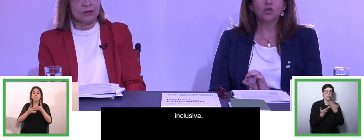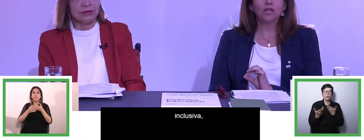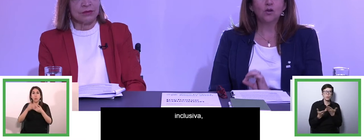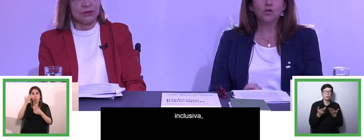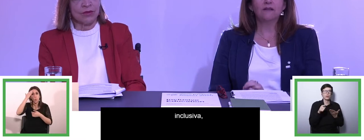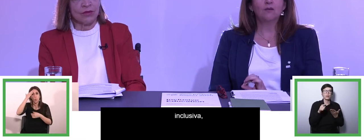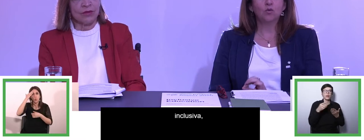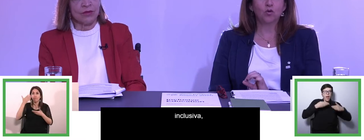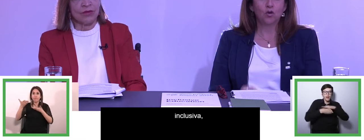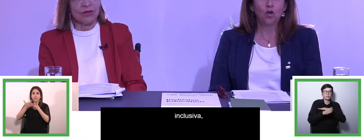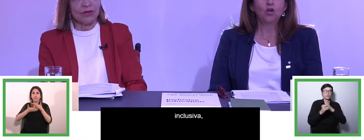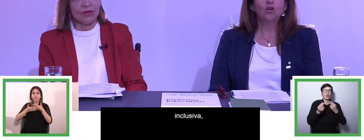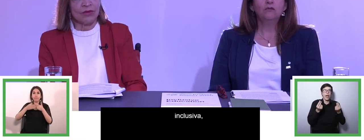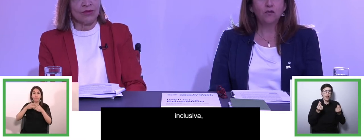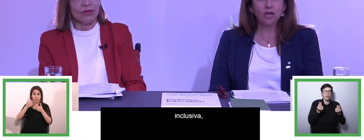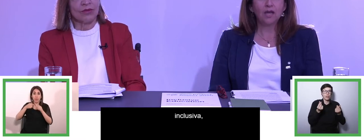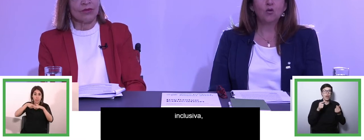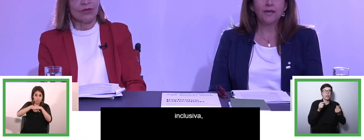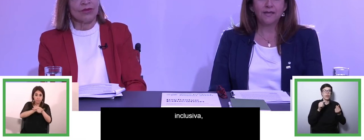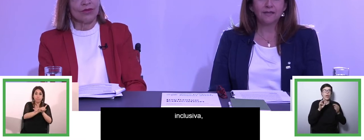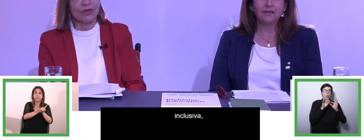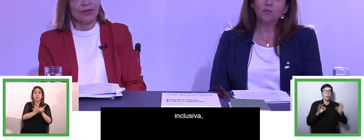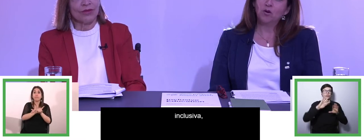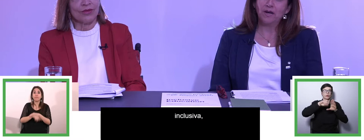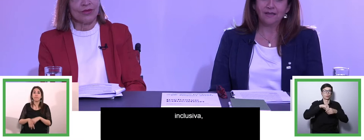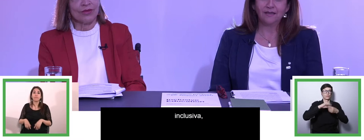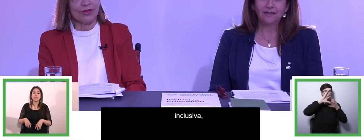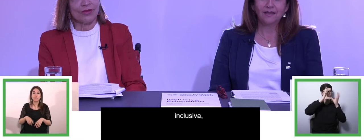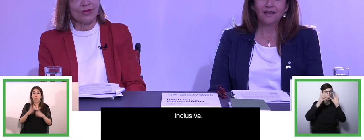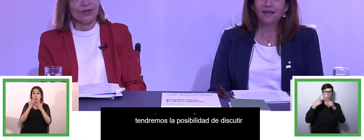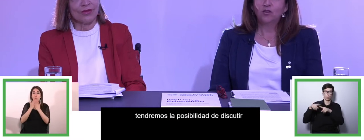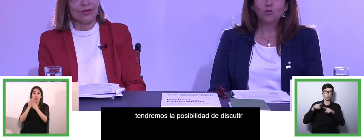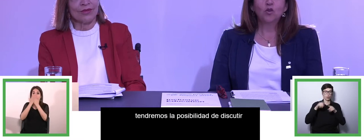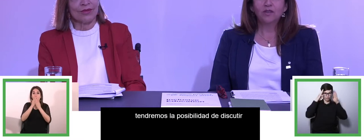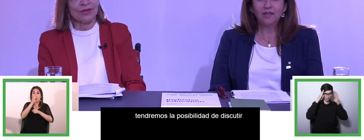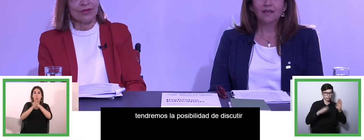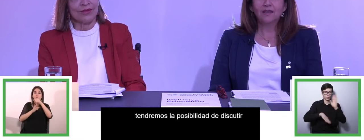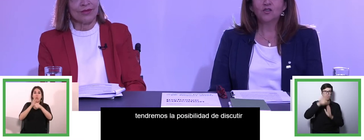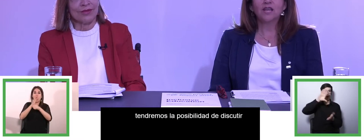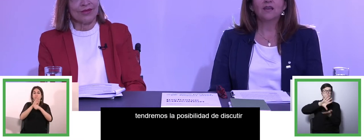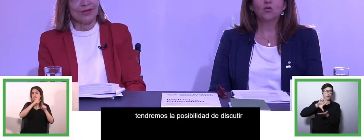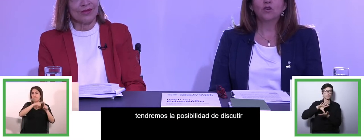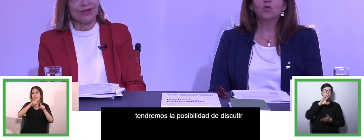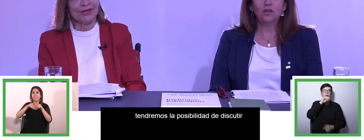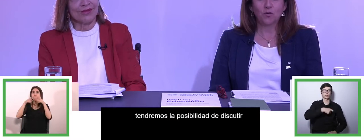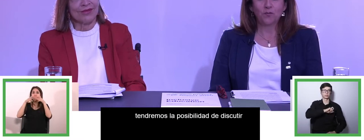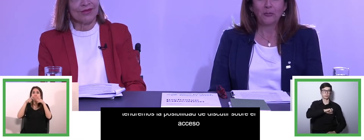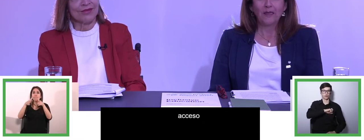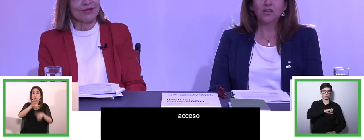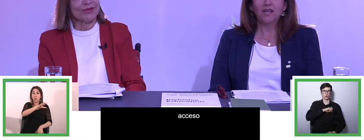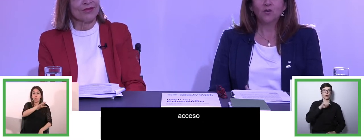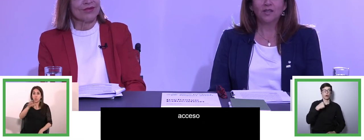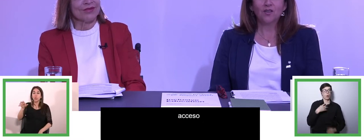educación inclusiva en el mundo, con enfoque en los países hispanoparlantes. Estoy muy contenta de que nos hayamos reunido,